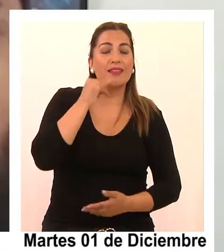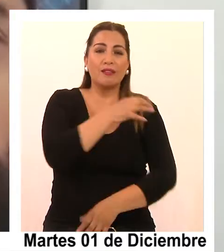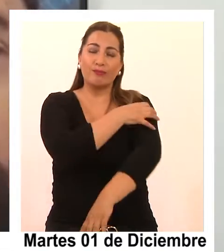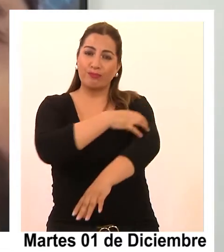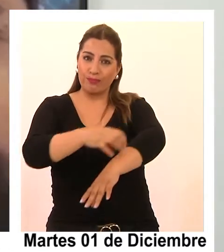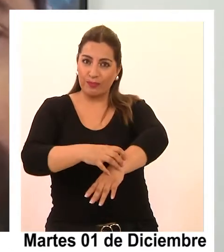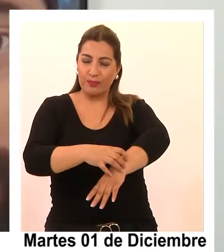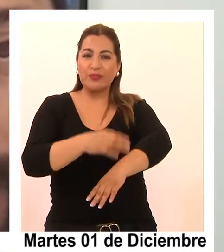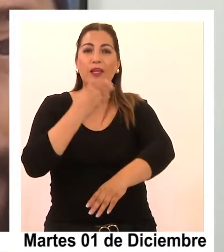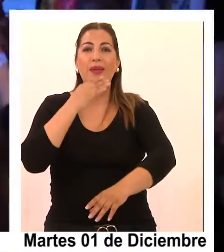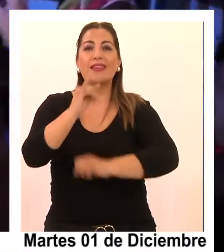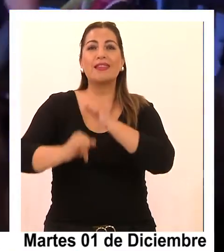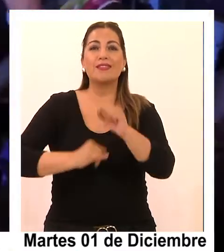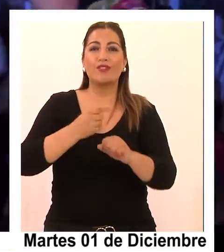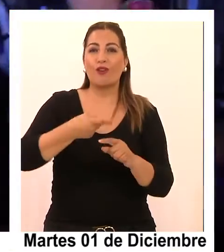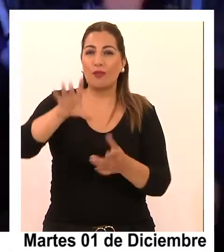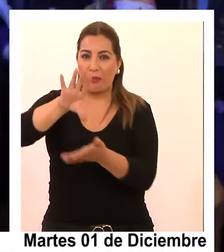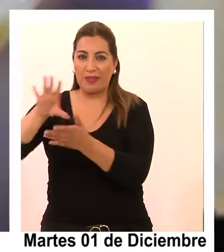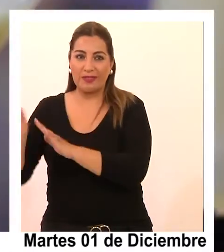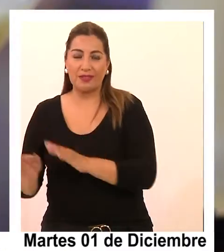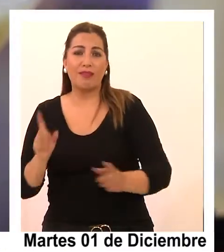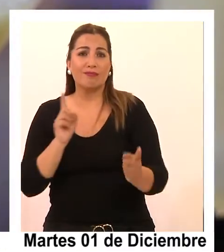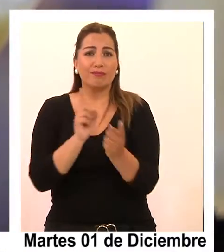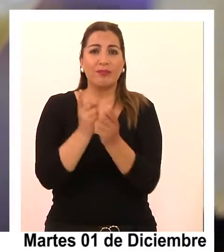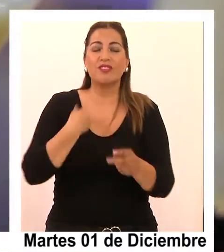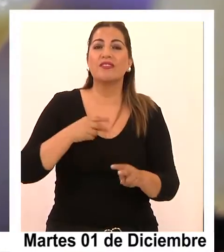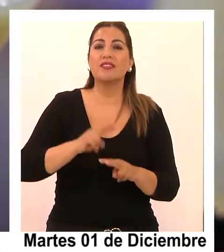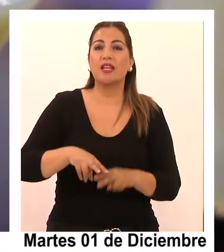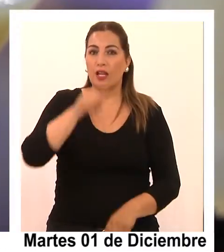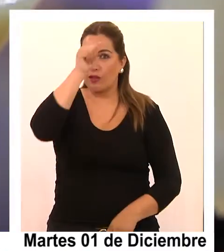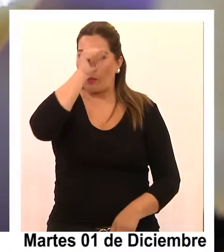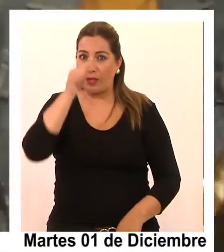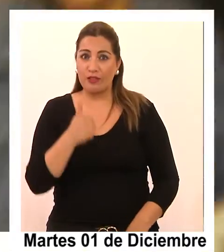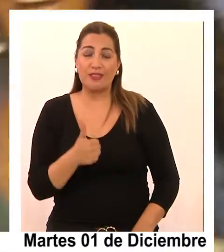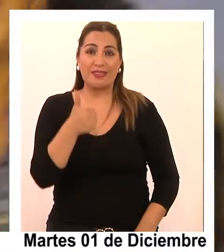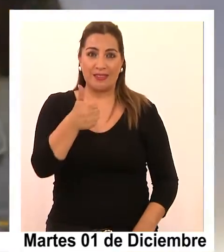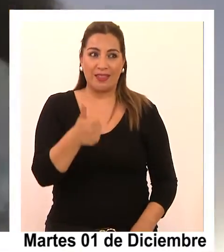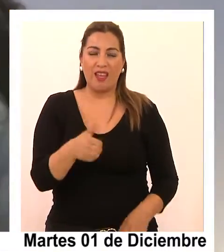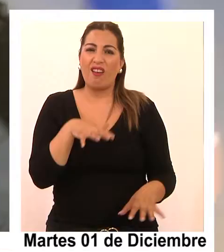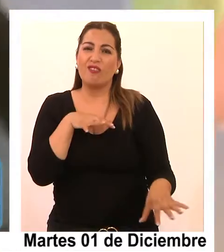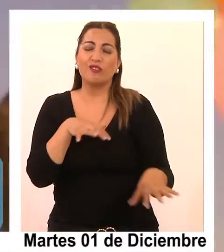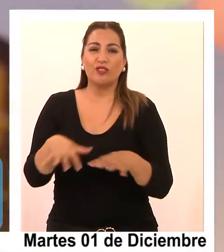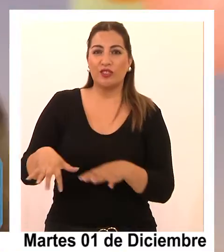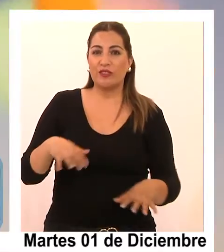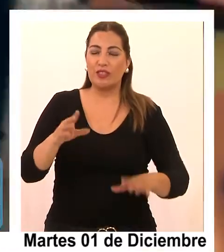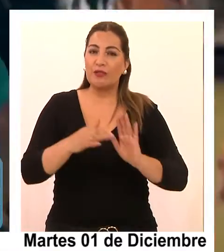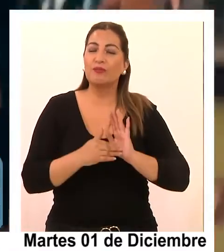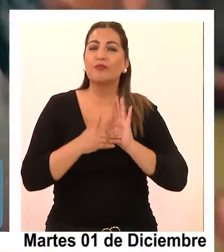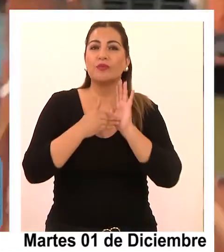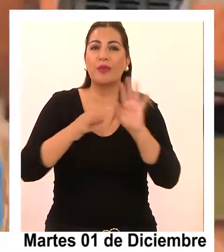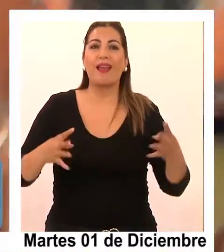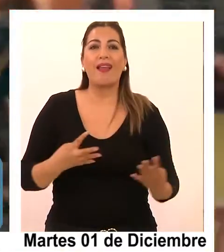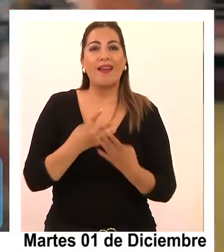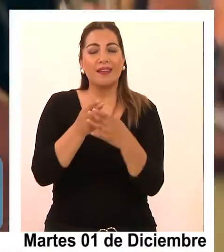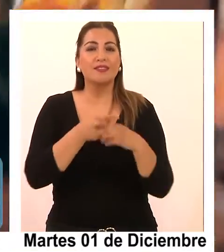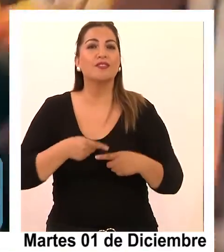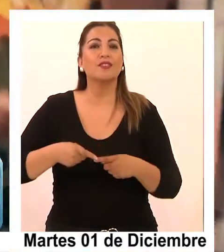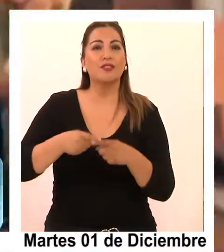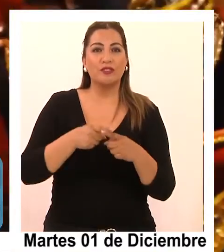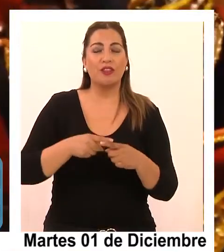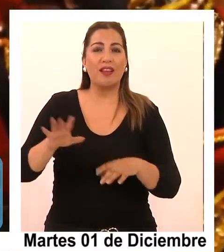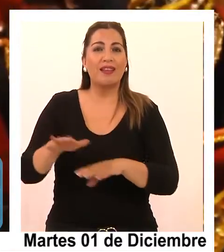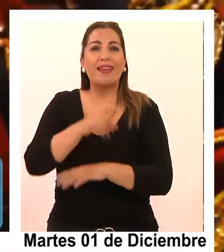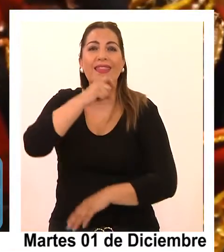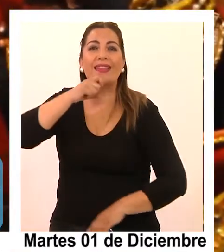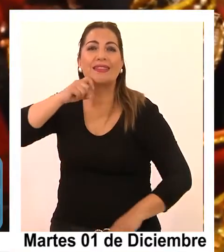nacionales como internacionales. El encuentro se realizará hasta el domingo 6, con actividades que se exhibirán por las redes sociales de Desierto